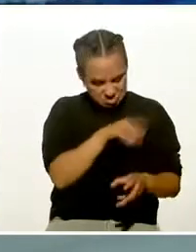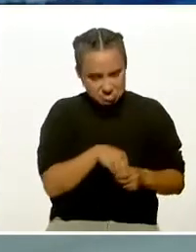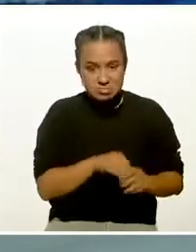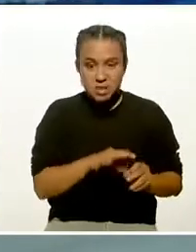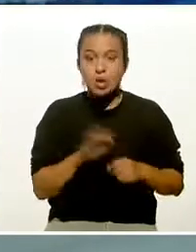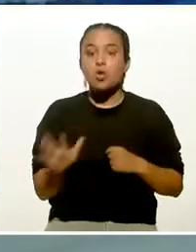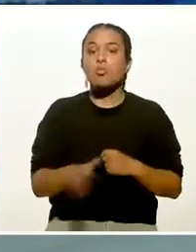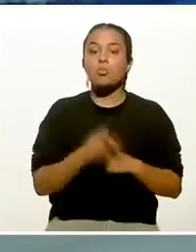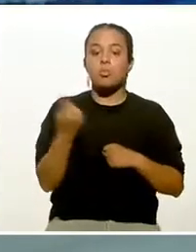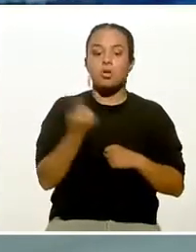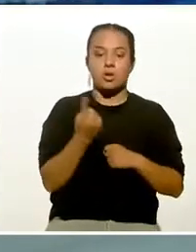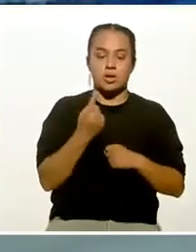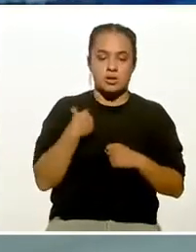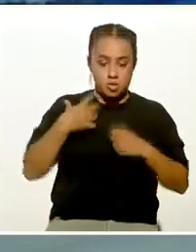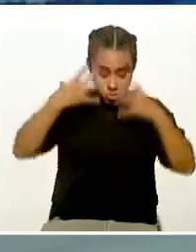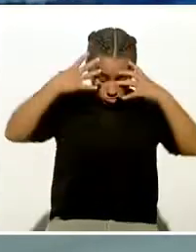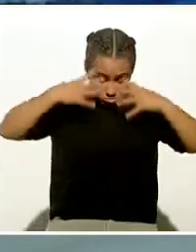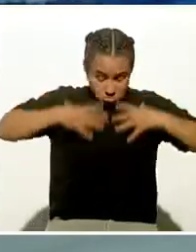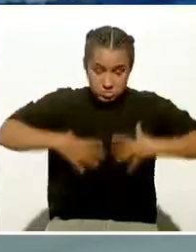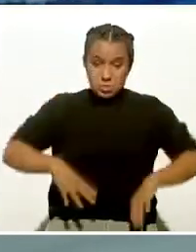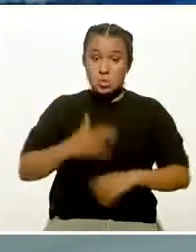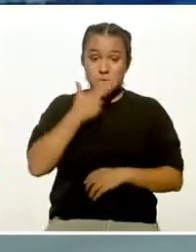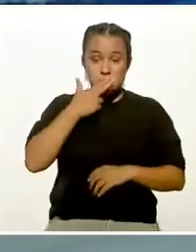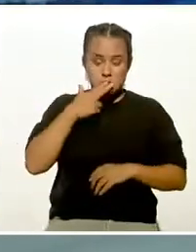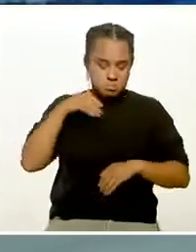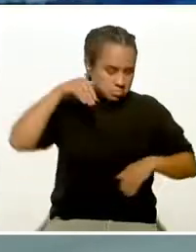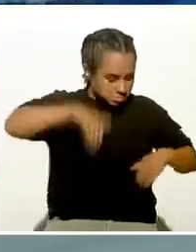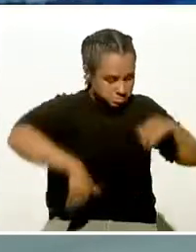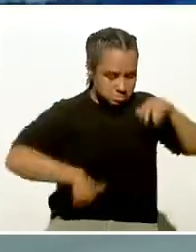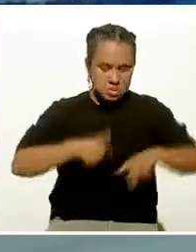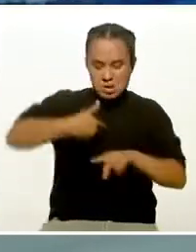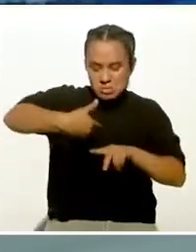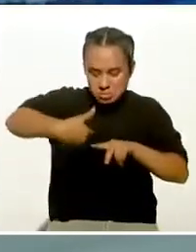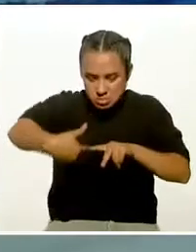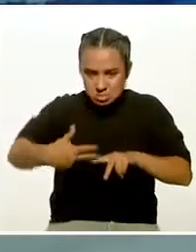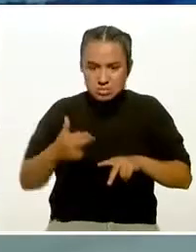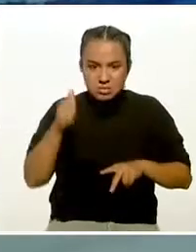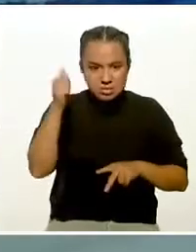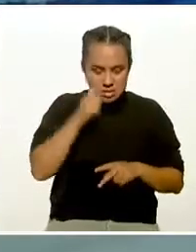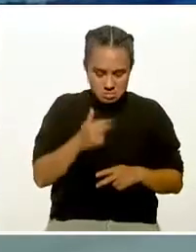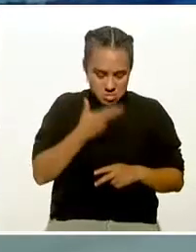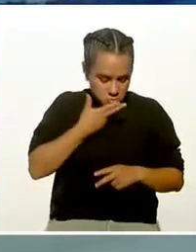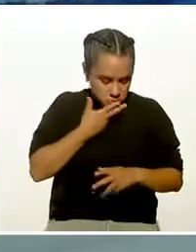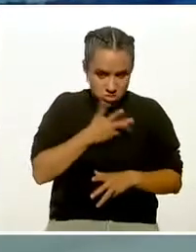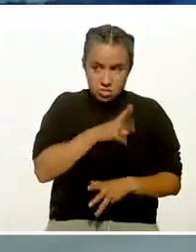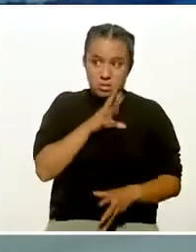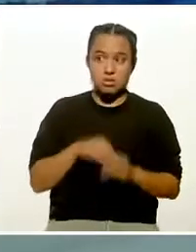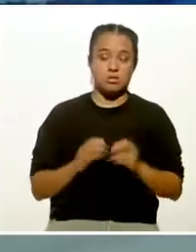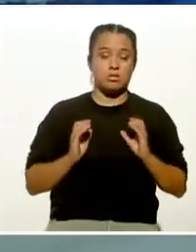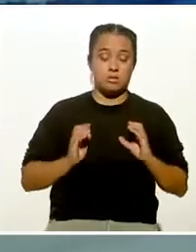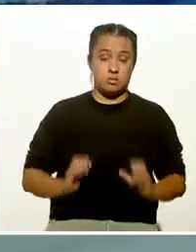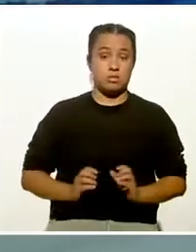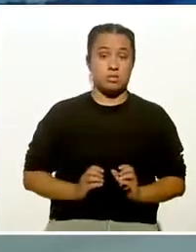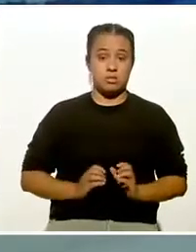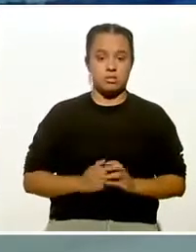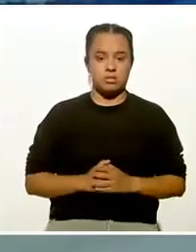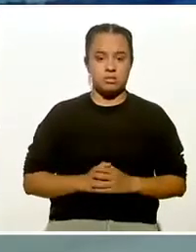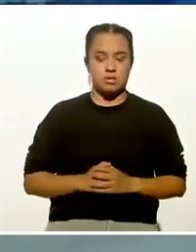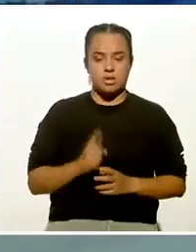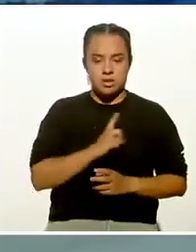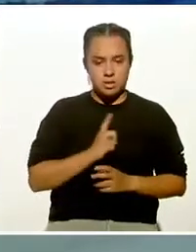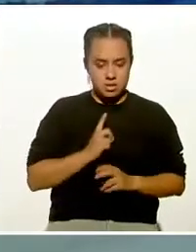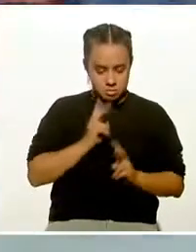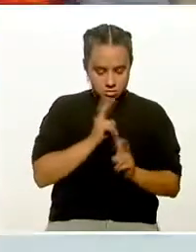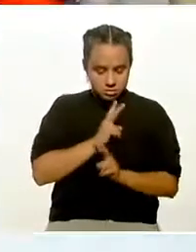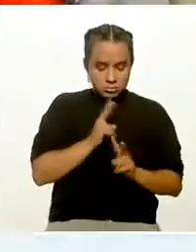utilizando totalmente mi cuerpo, toda mi musculatura al nadar. Y bueno, tengo que hacer respiraciones